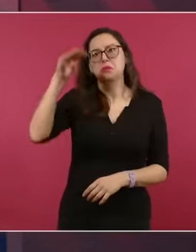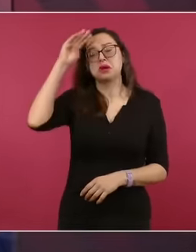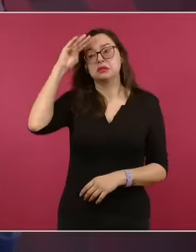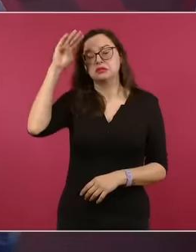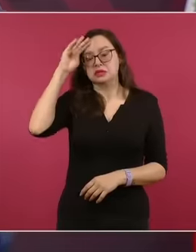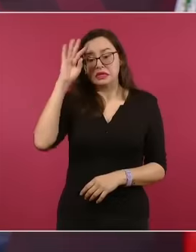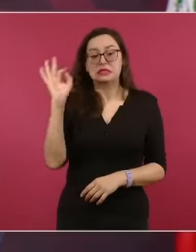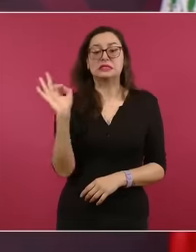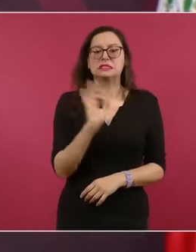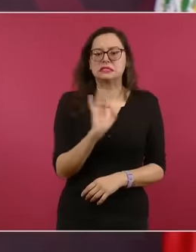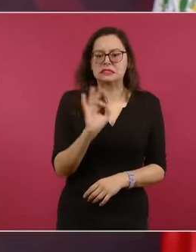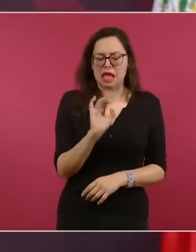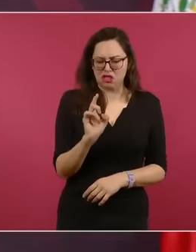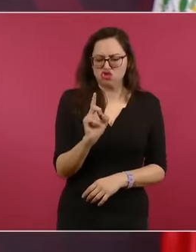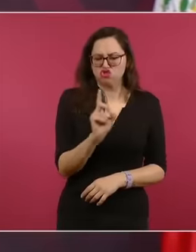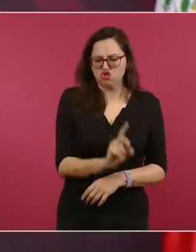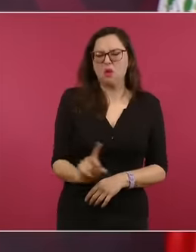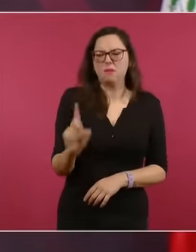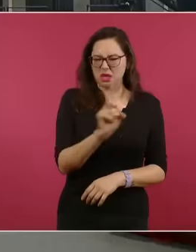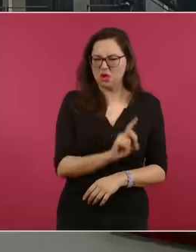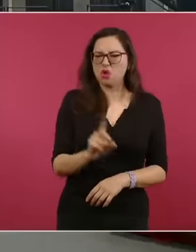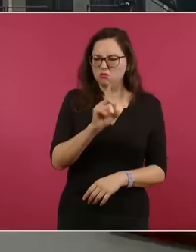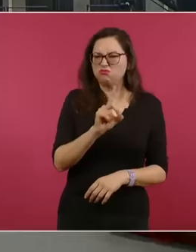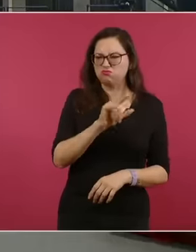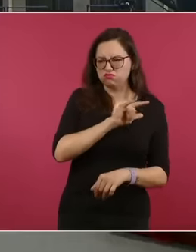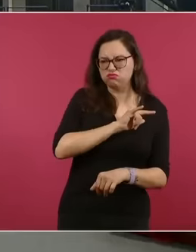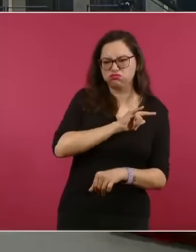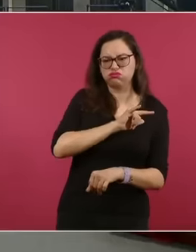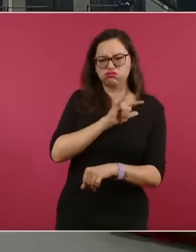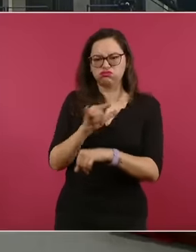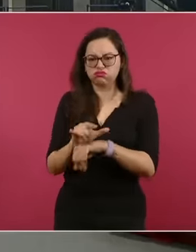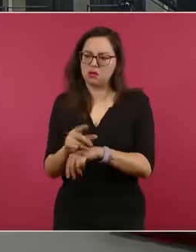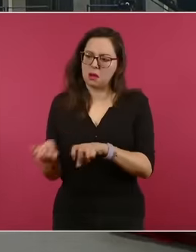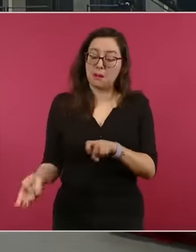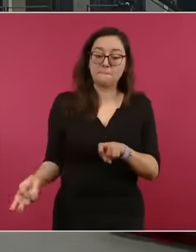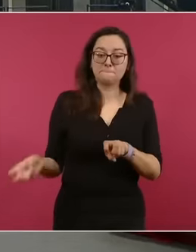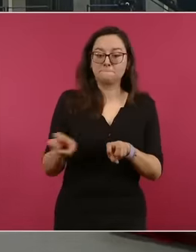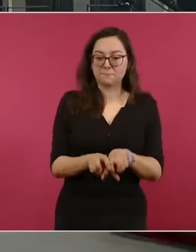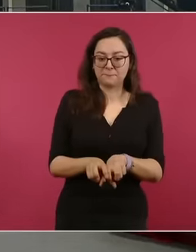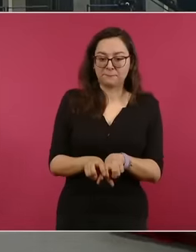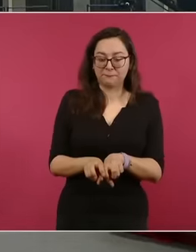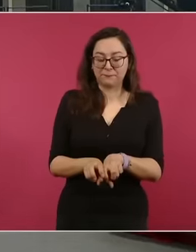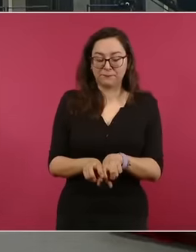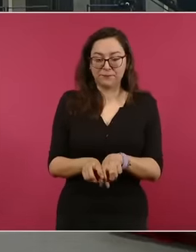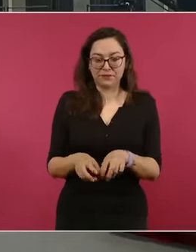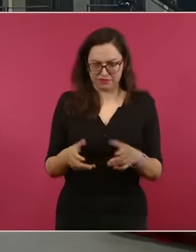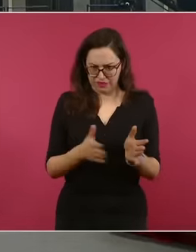allá aparece un documento en donde